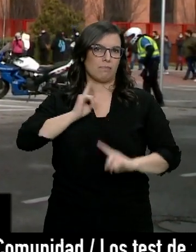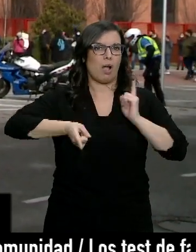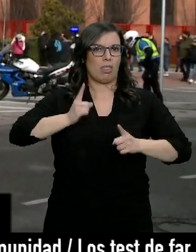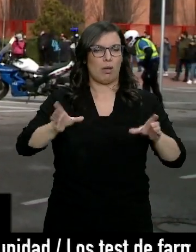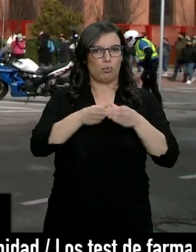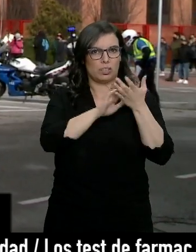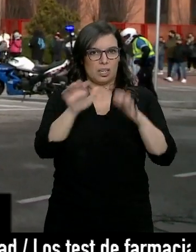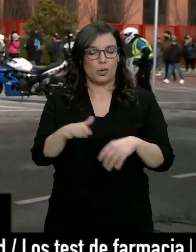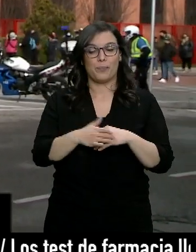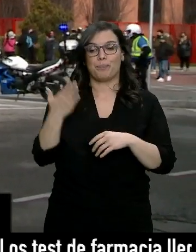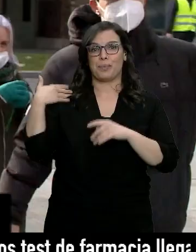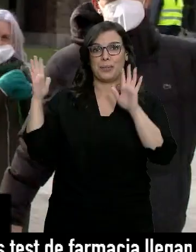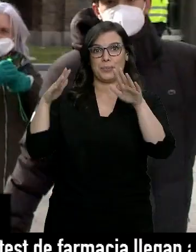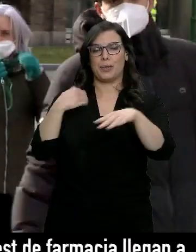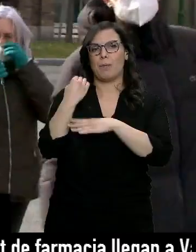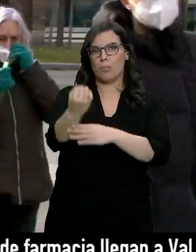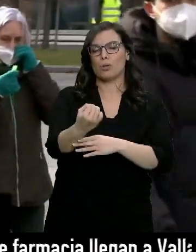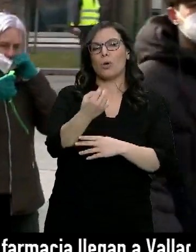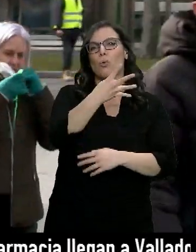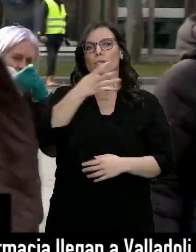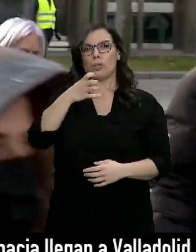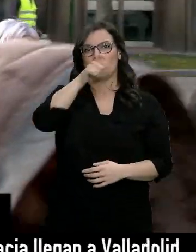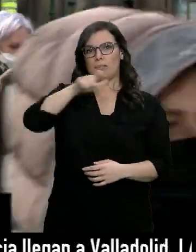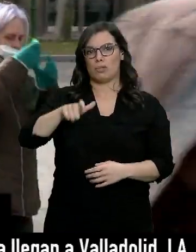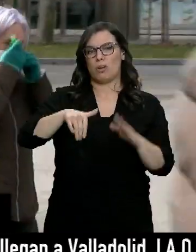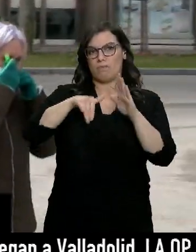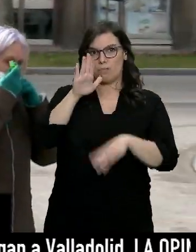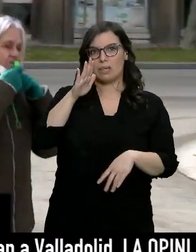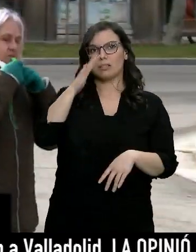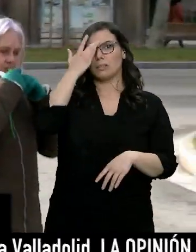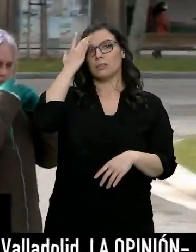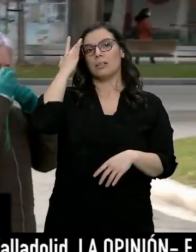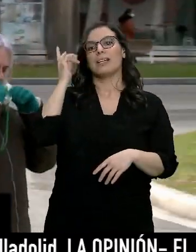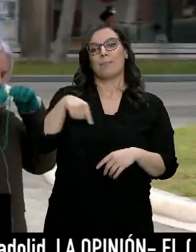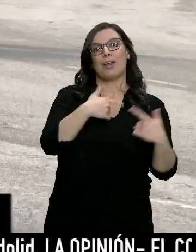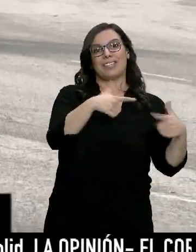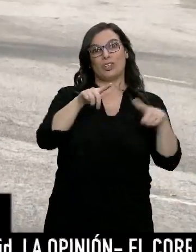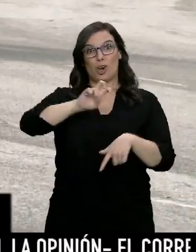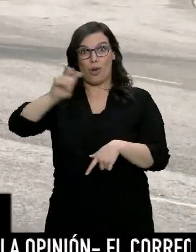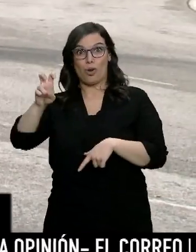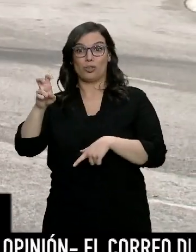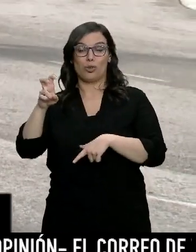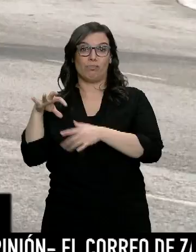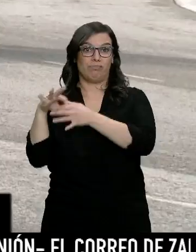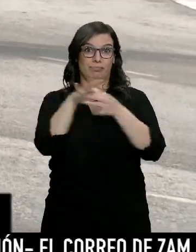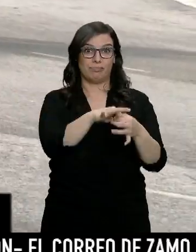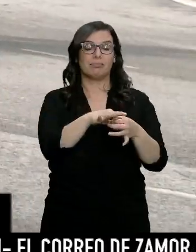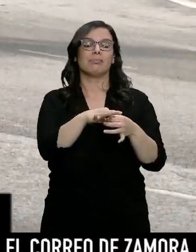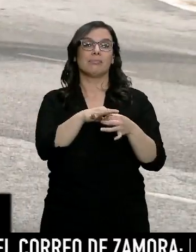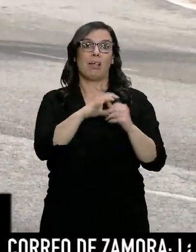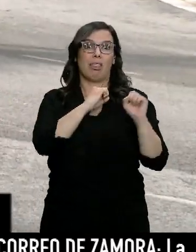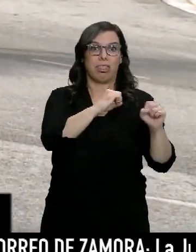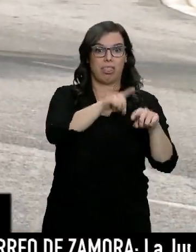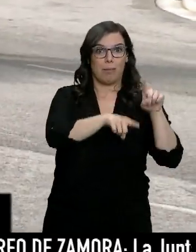La concentración ha sido secundada por más de 400 hosteleros que han sido apoyados por otros sectores que dependen del funcionamiento de bares y